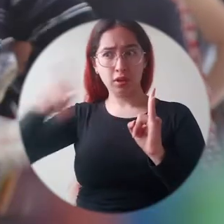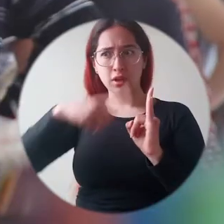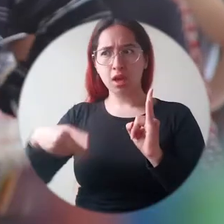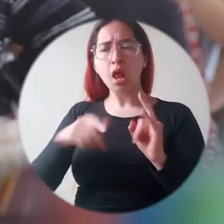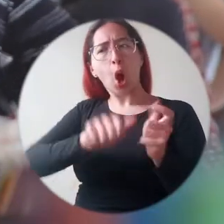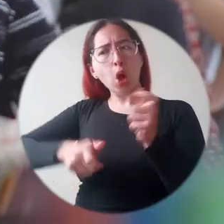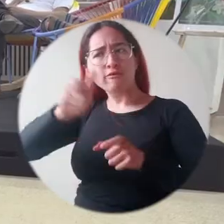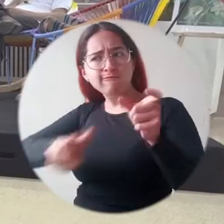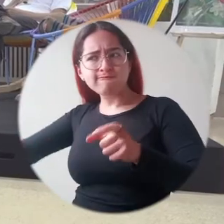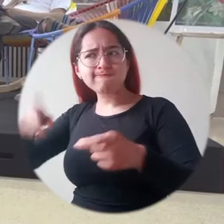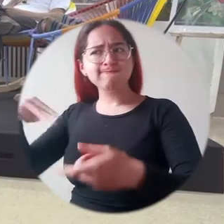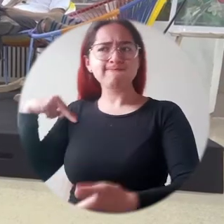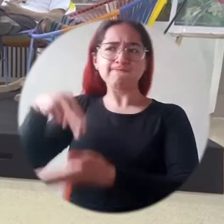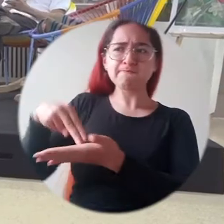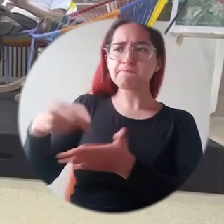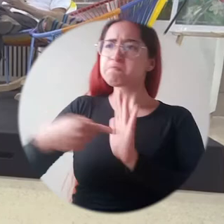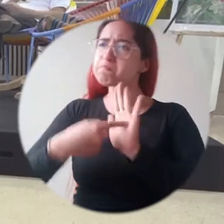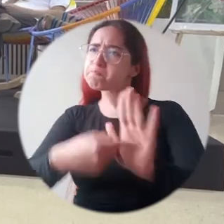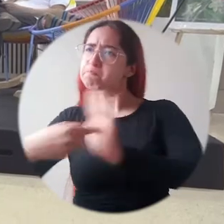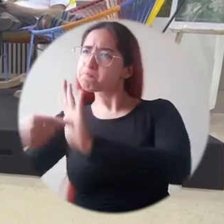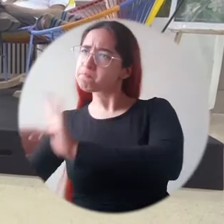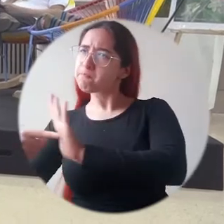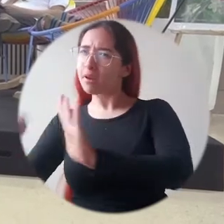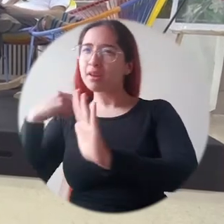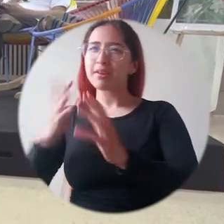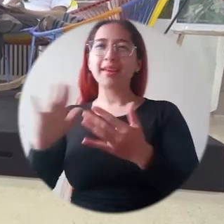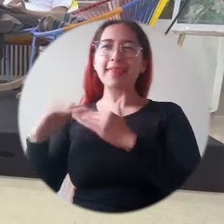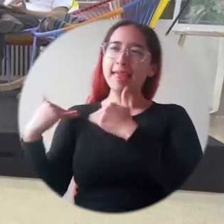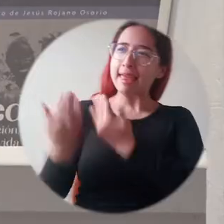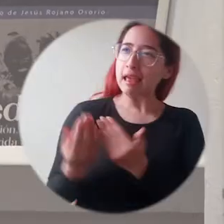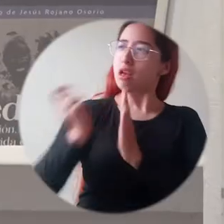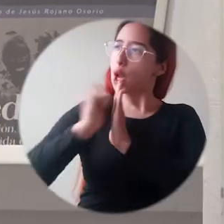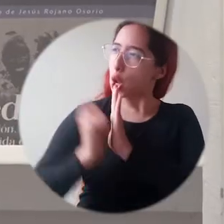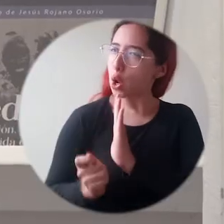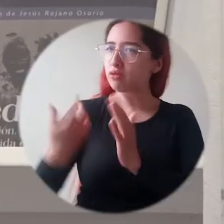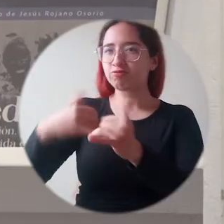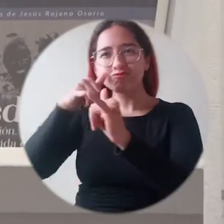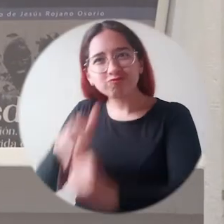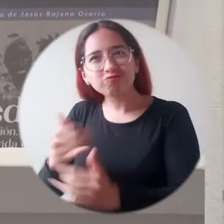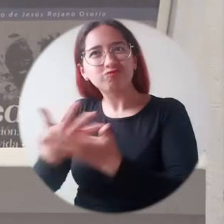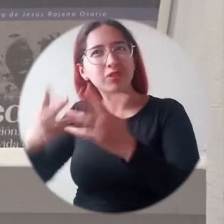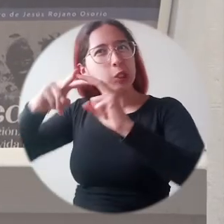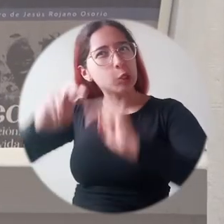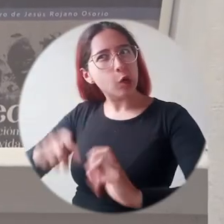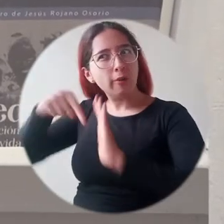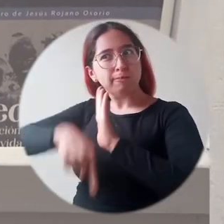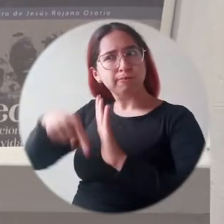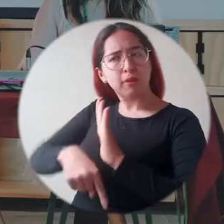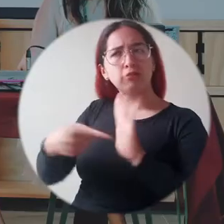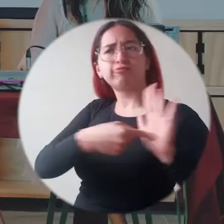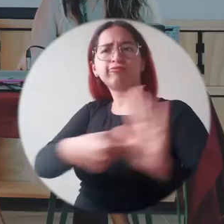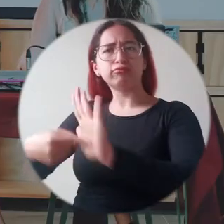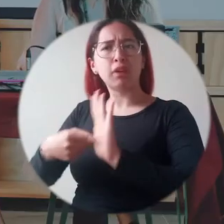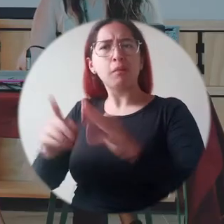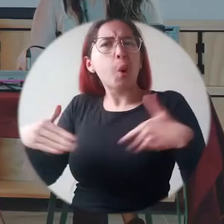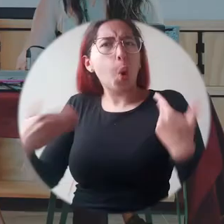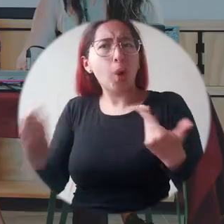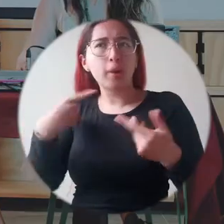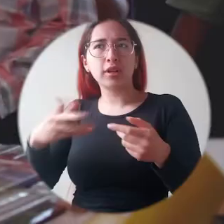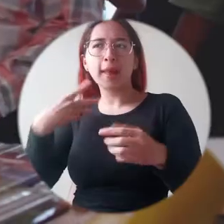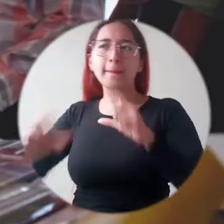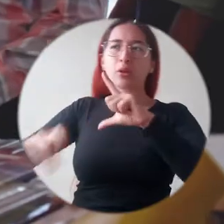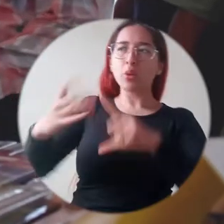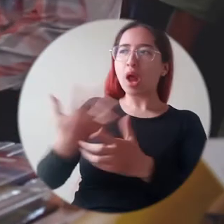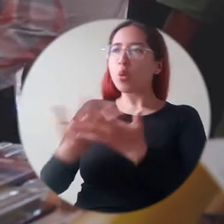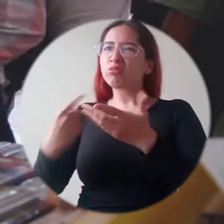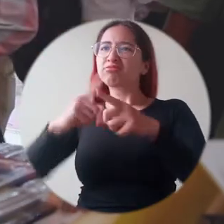Magdalena, autores locales realizaron el lanzamiento de sus nuevas producciones científicas y literarias. Las plataformas virtuales y los escenarios